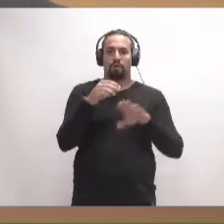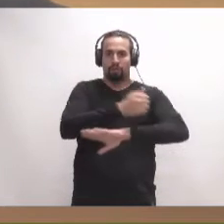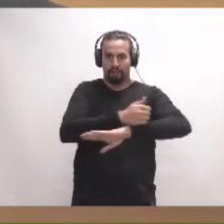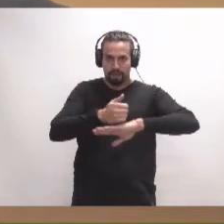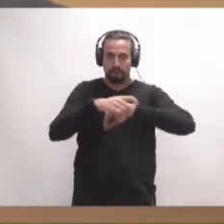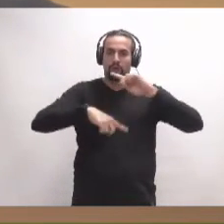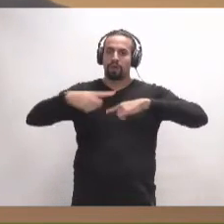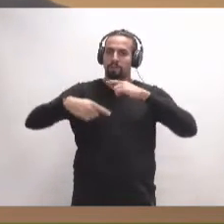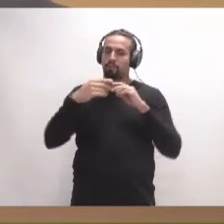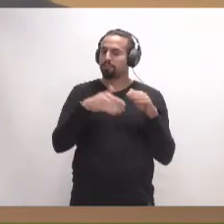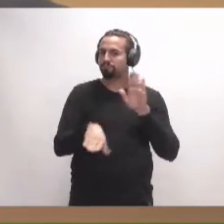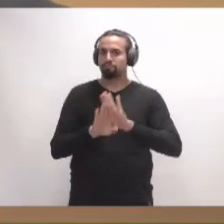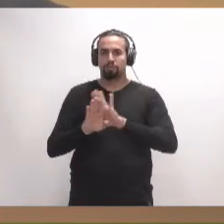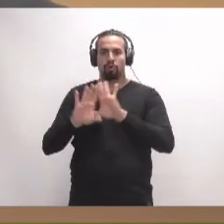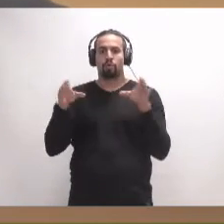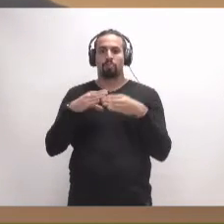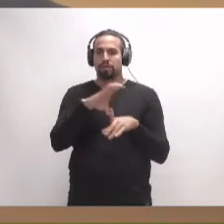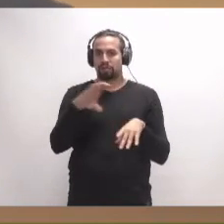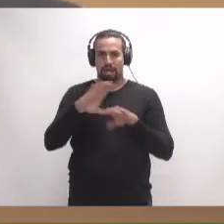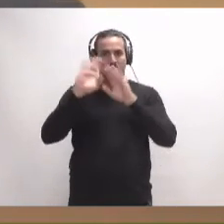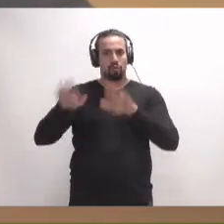continuaremos y terminará el grupo de Coalición Canarias.